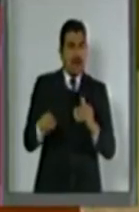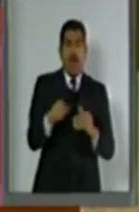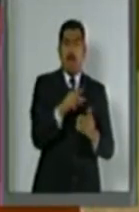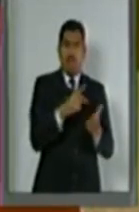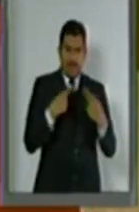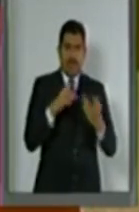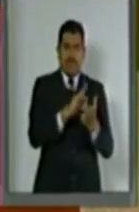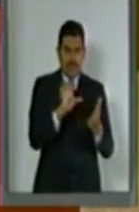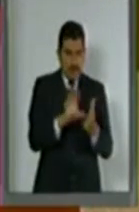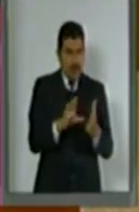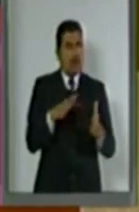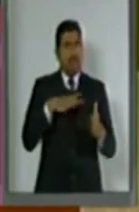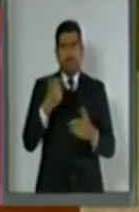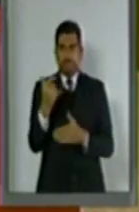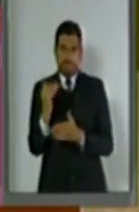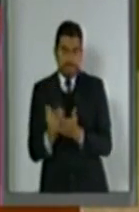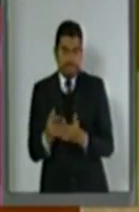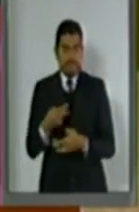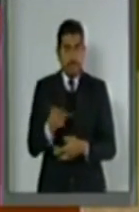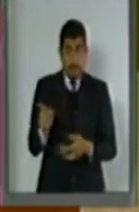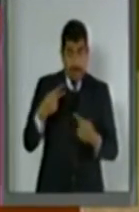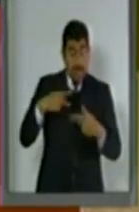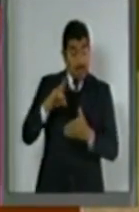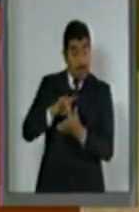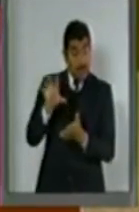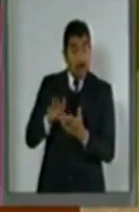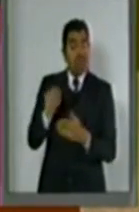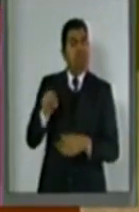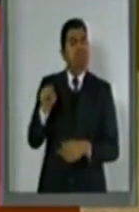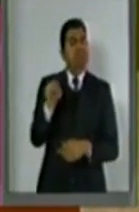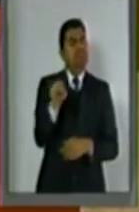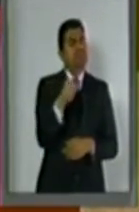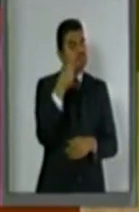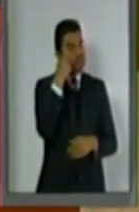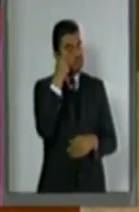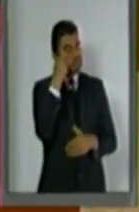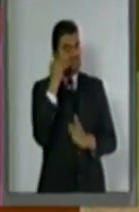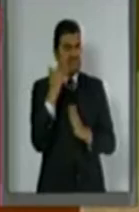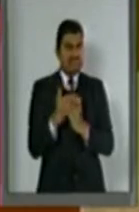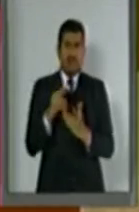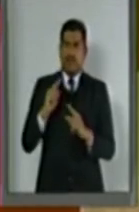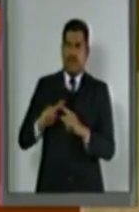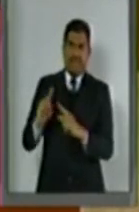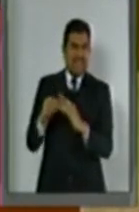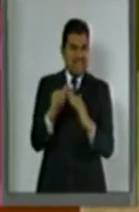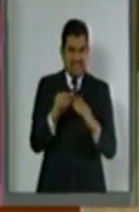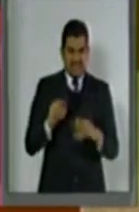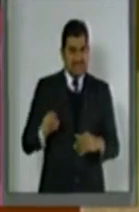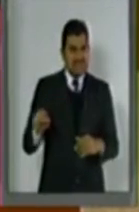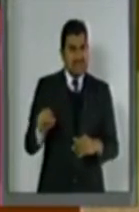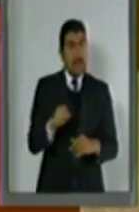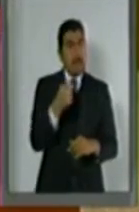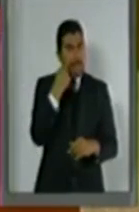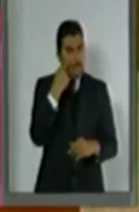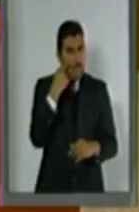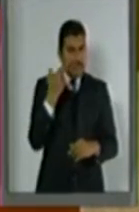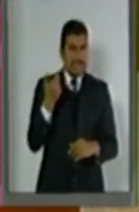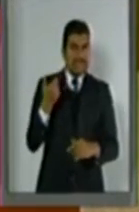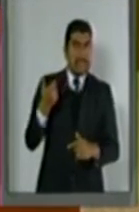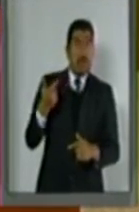Las personas con discapacidad tienen una presencia menor en los hogares de mayor ingreso.